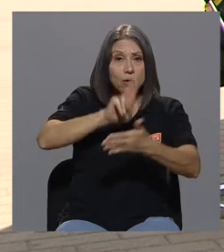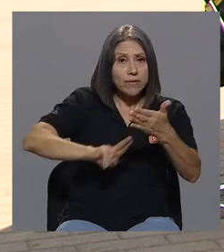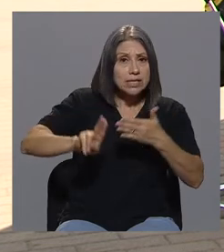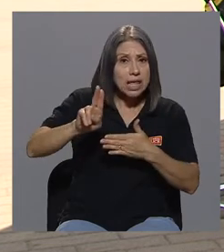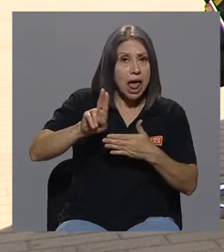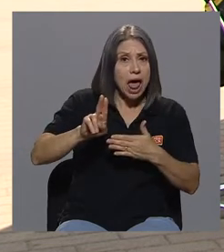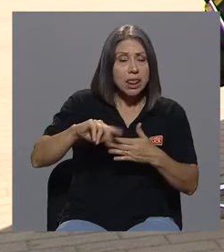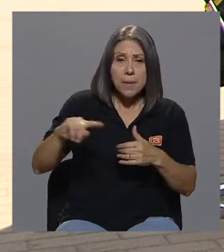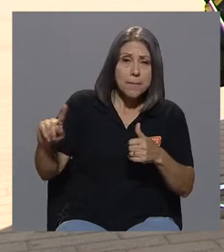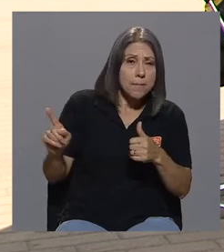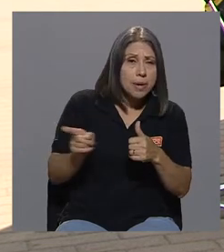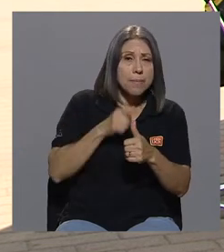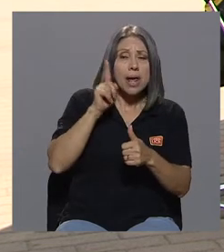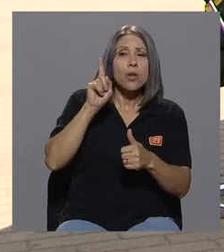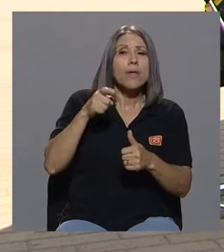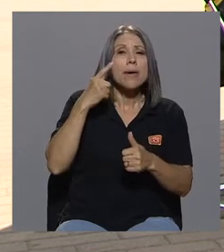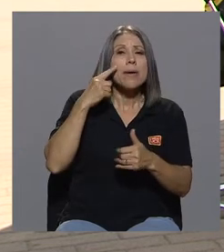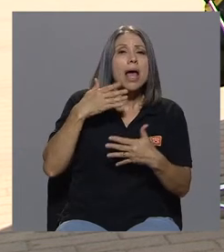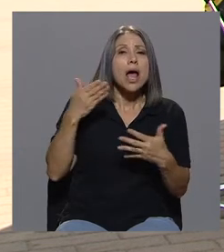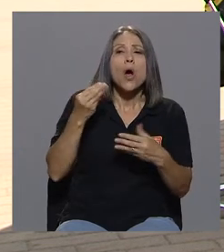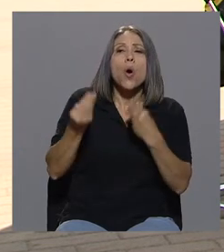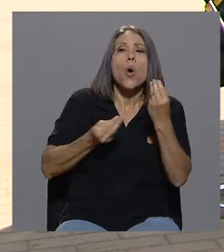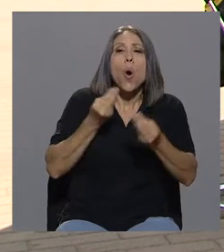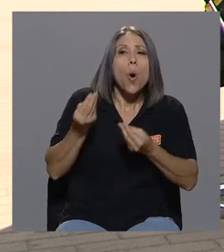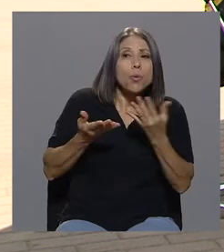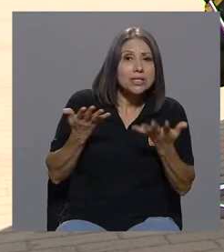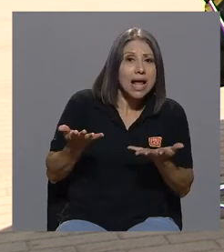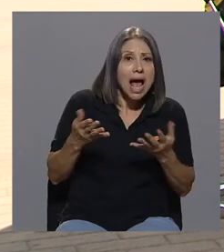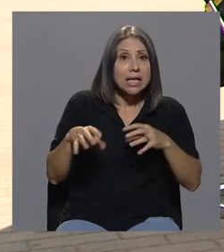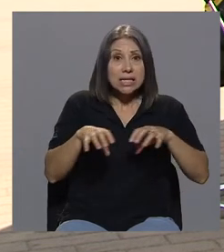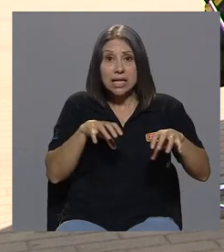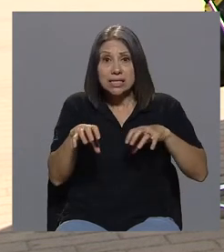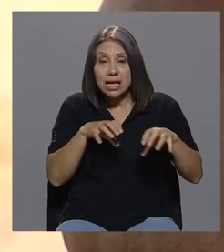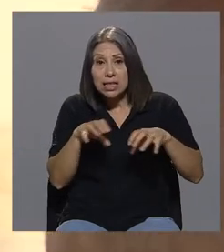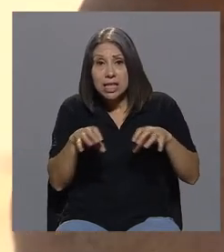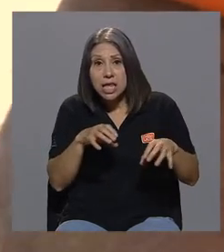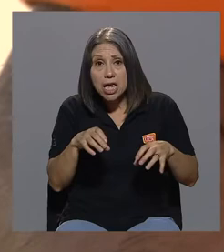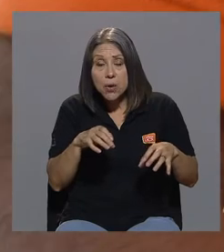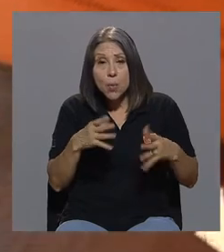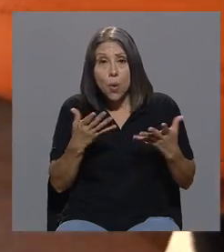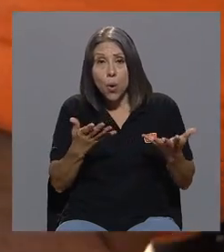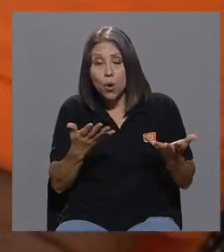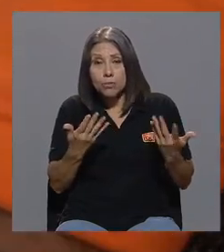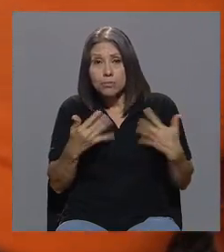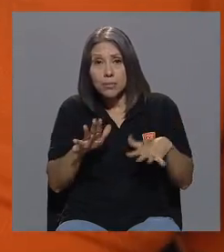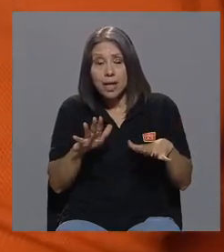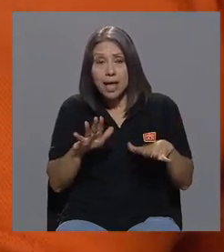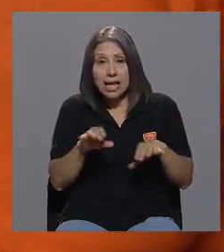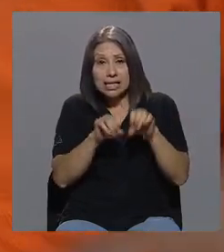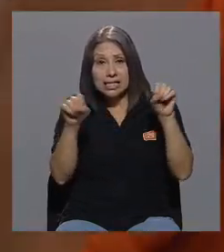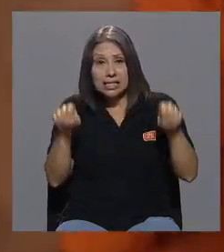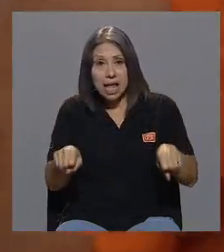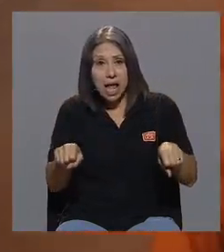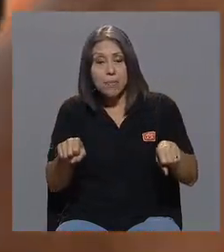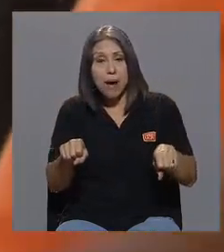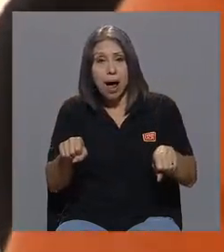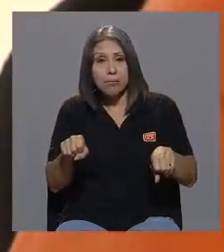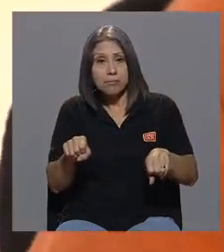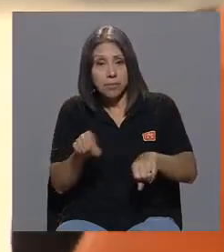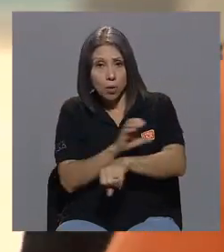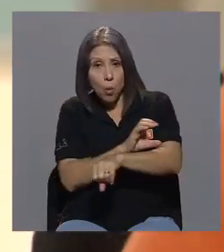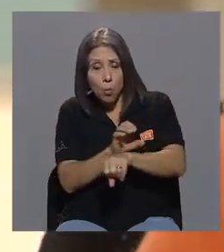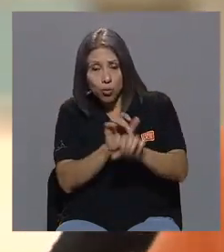tenemos que hacer es ver cómo estás si estás activo en el en el si estás como estudiante activo en la